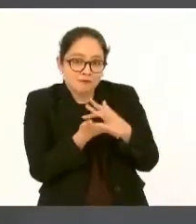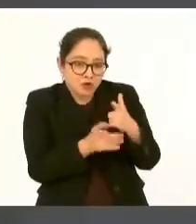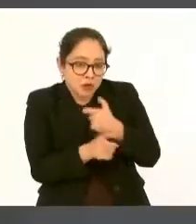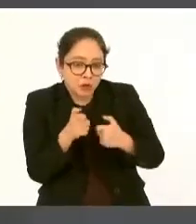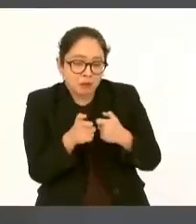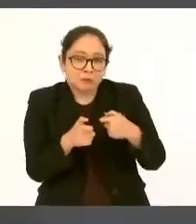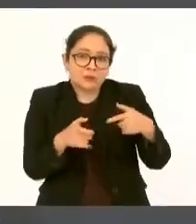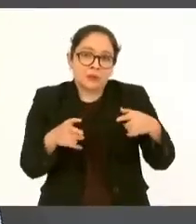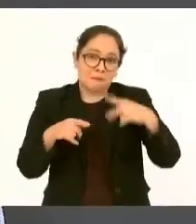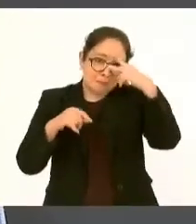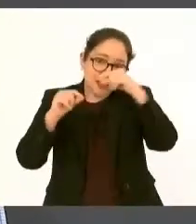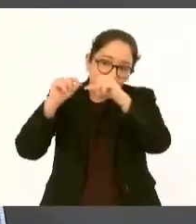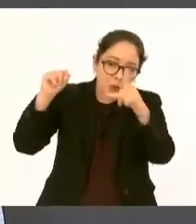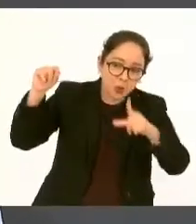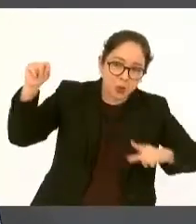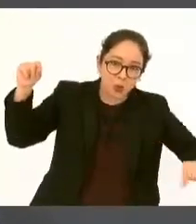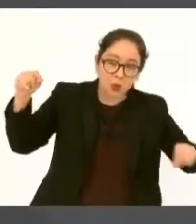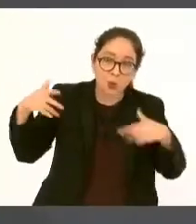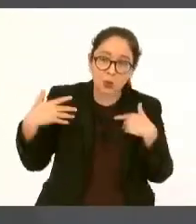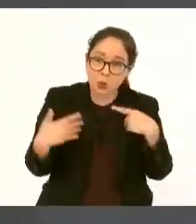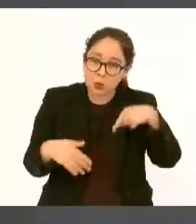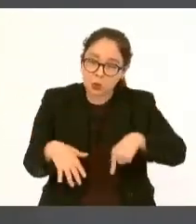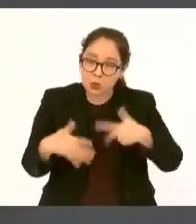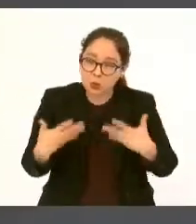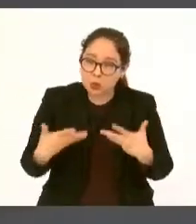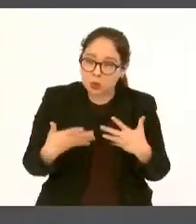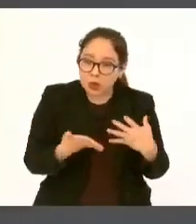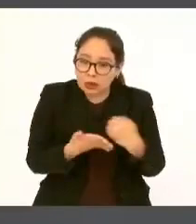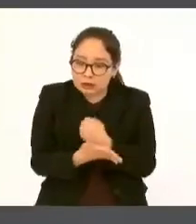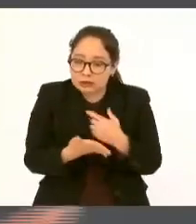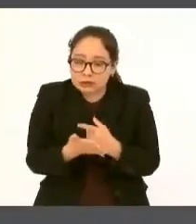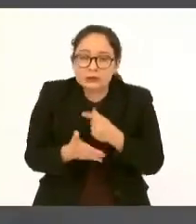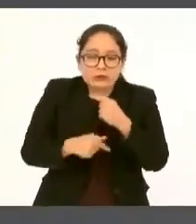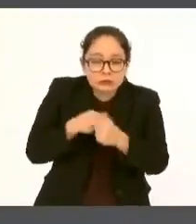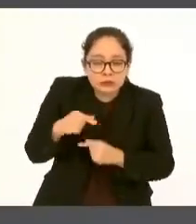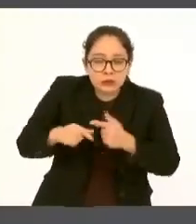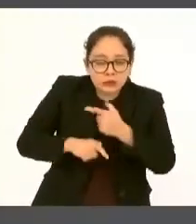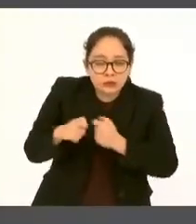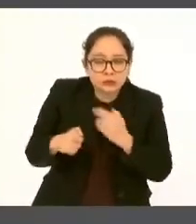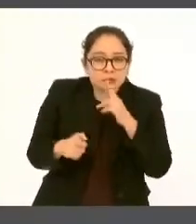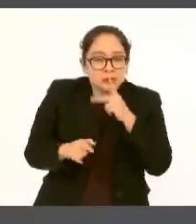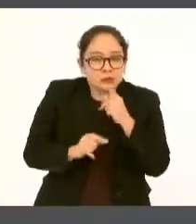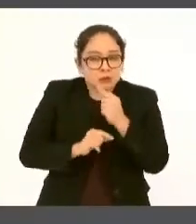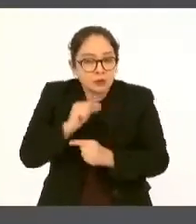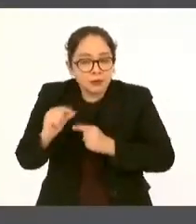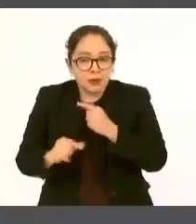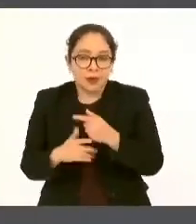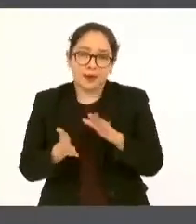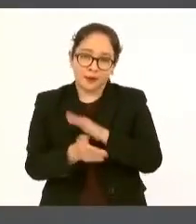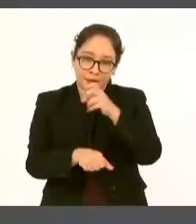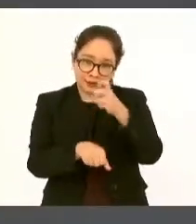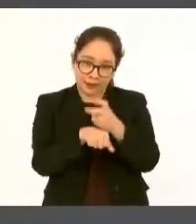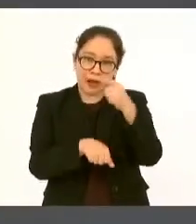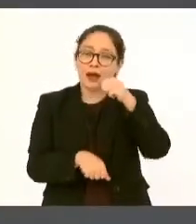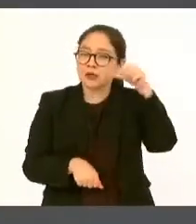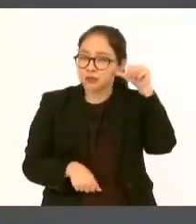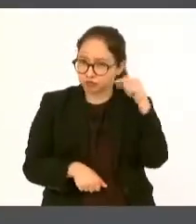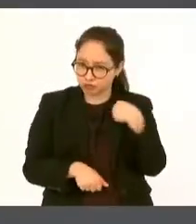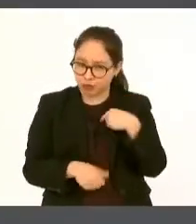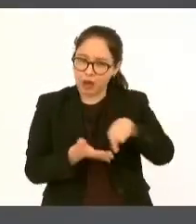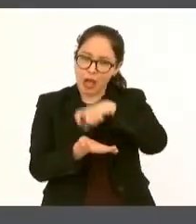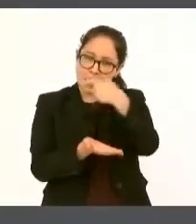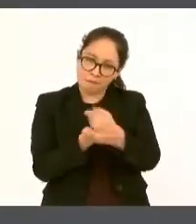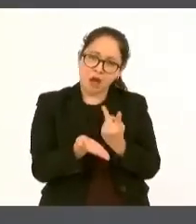nuestro país, por eso decía yo también ayer en Jalapa de que